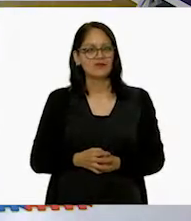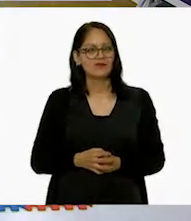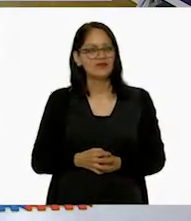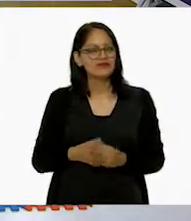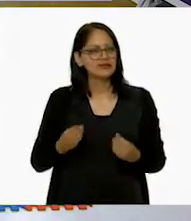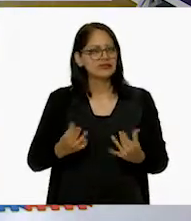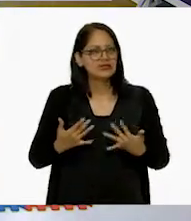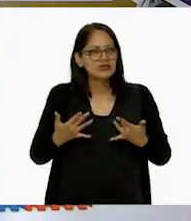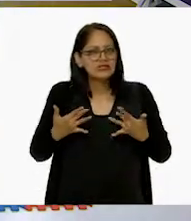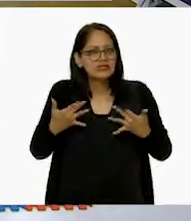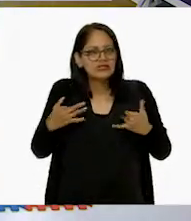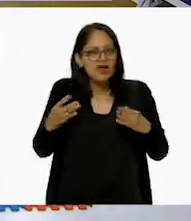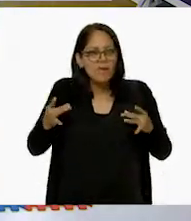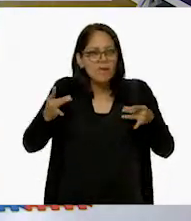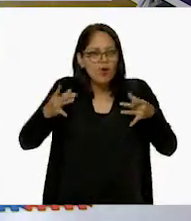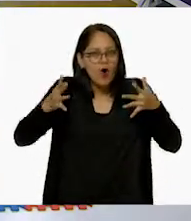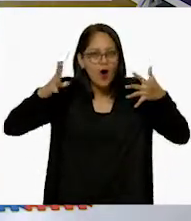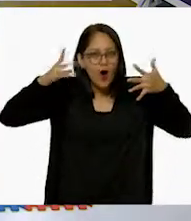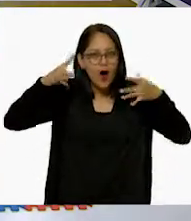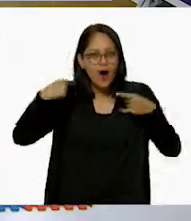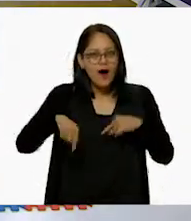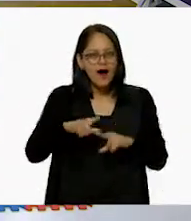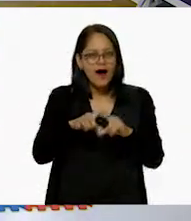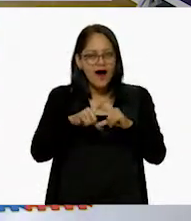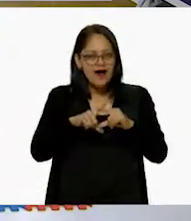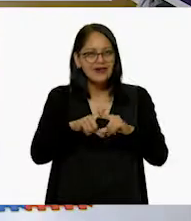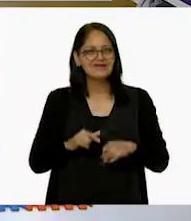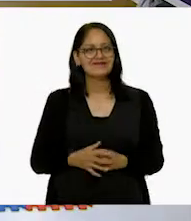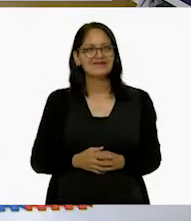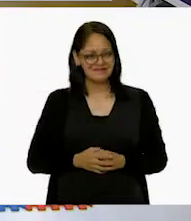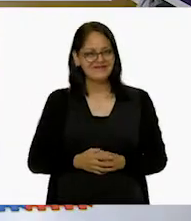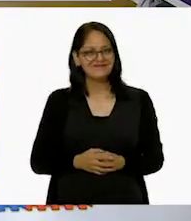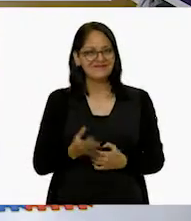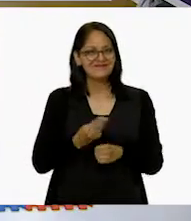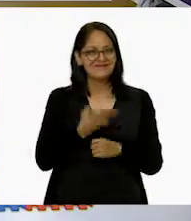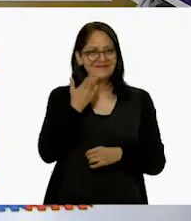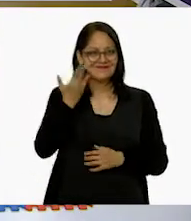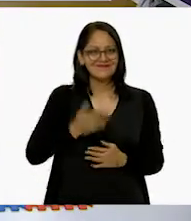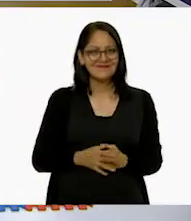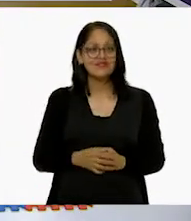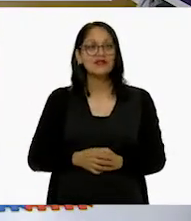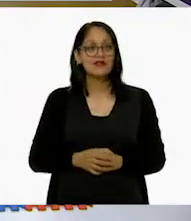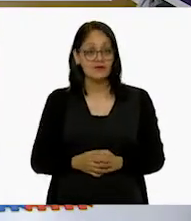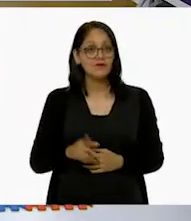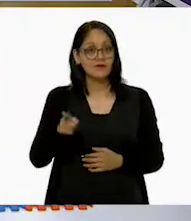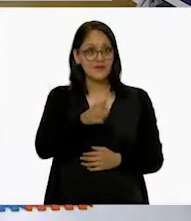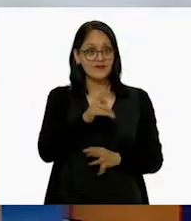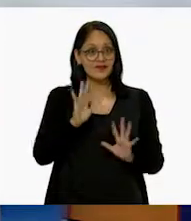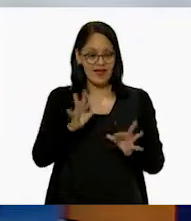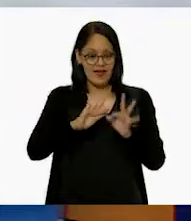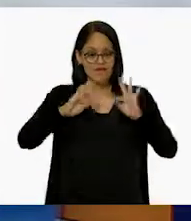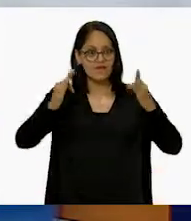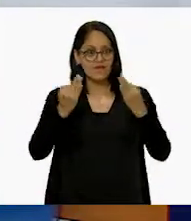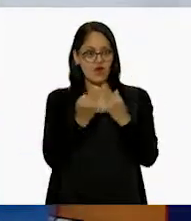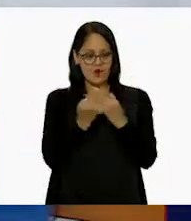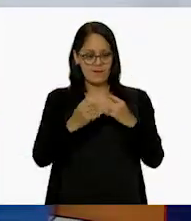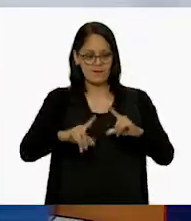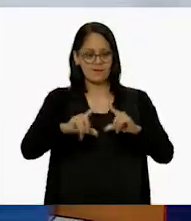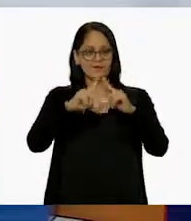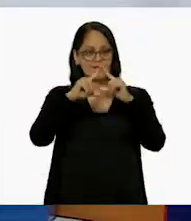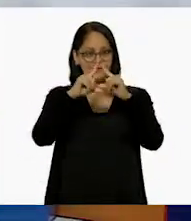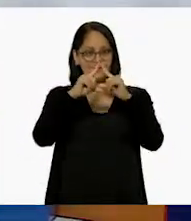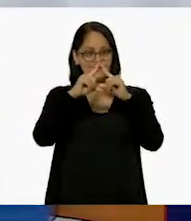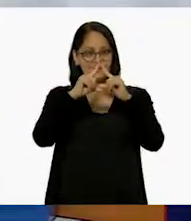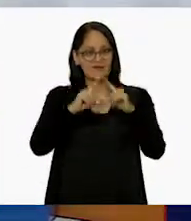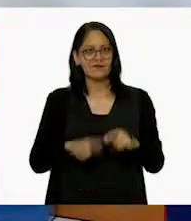Siento el poder para hacer el triángulo. Muy bien. Entonces, ahora sí puedes formar nuestro triángulo.